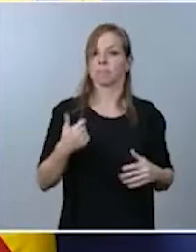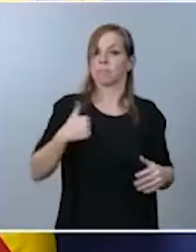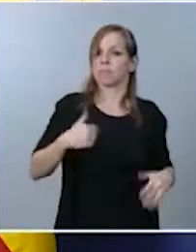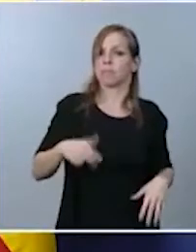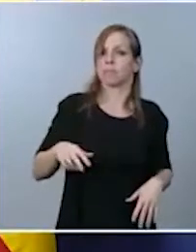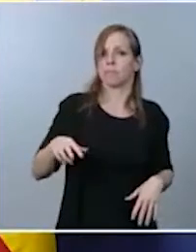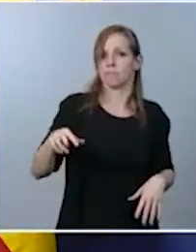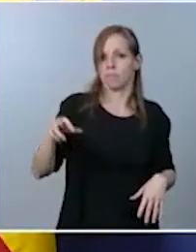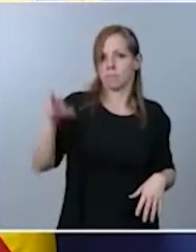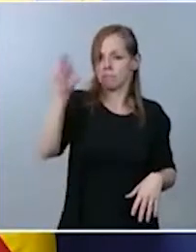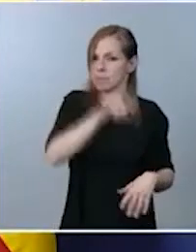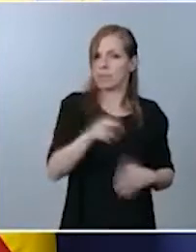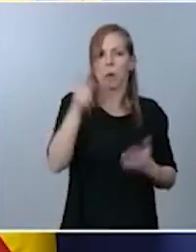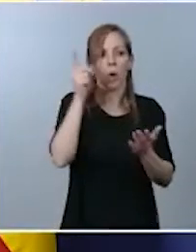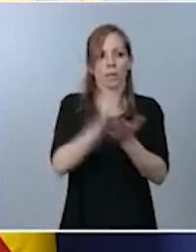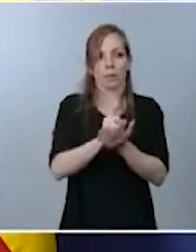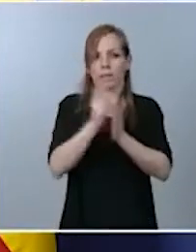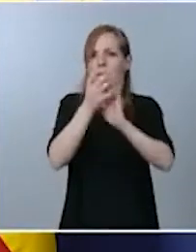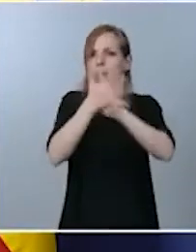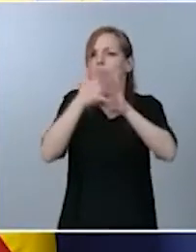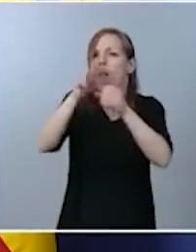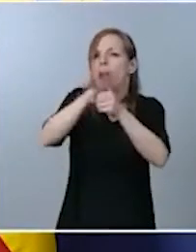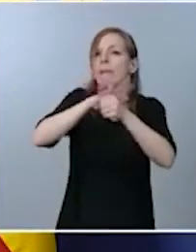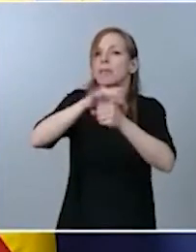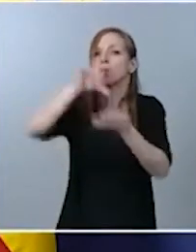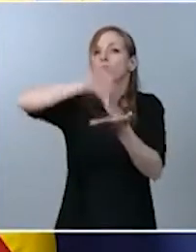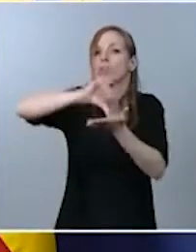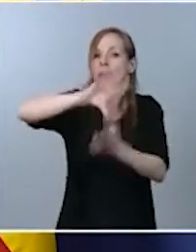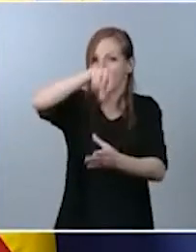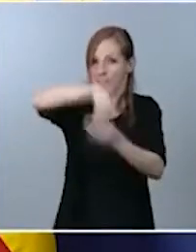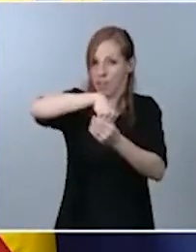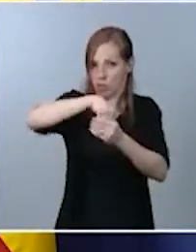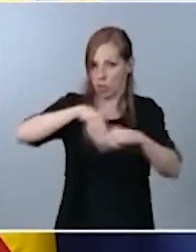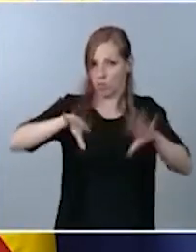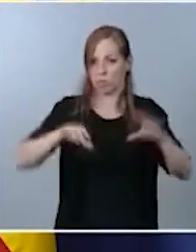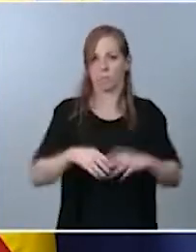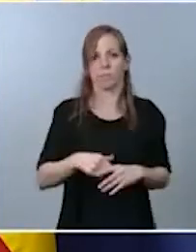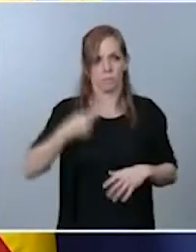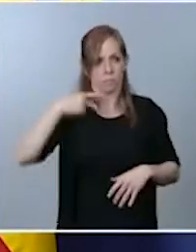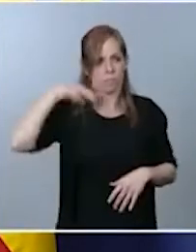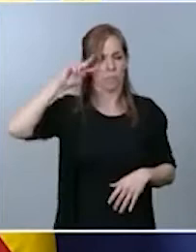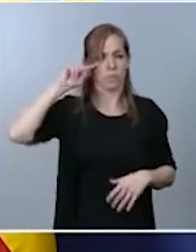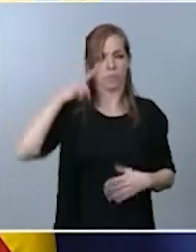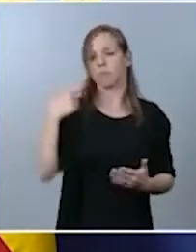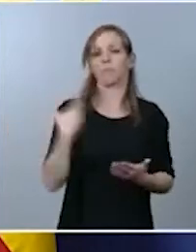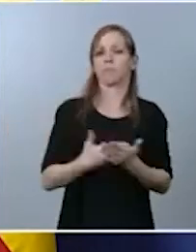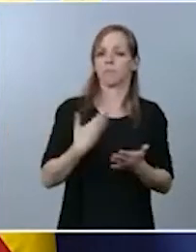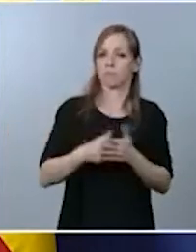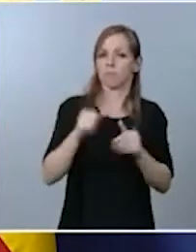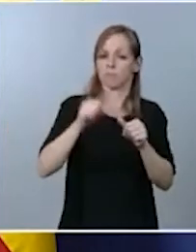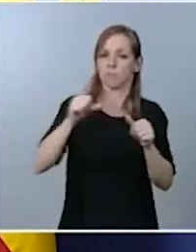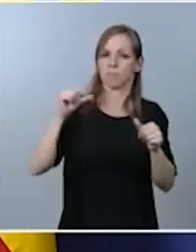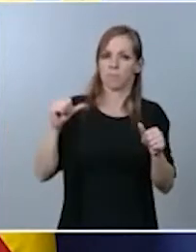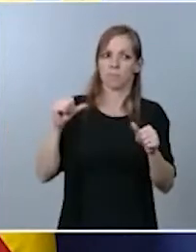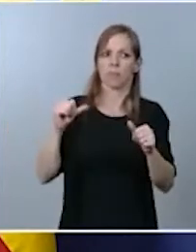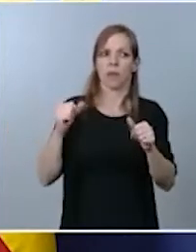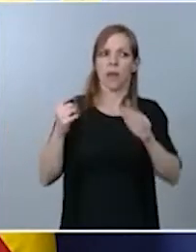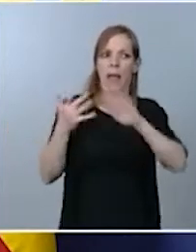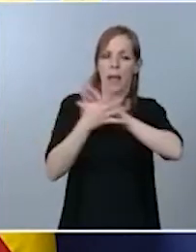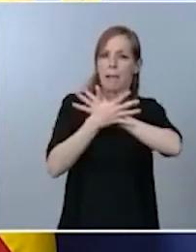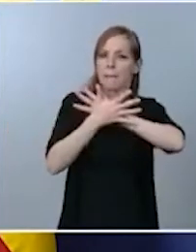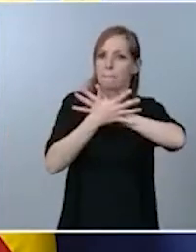e indicar que estamos en el ámbito urbano. La experiencia nos demuestra que la reducción de la velocidad tiene un efecto